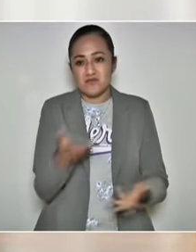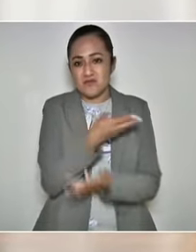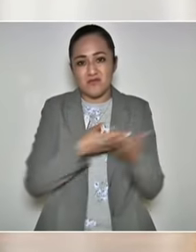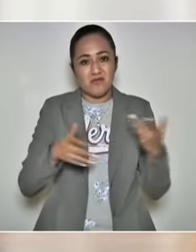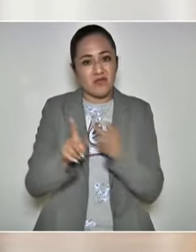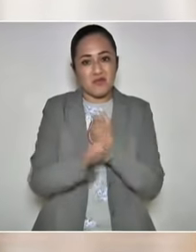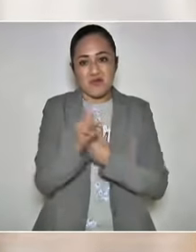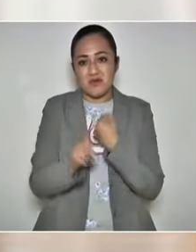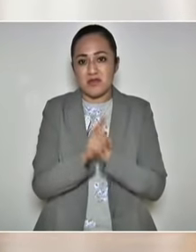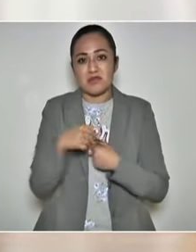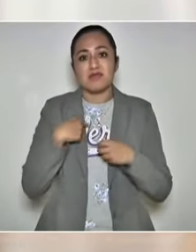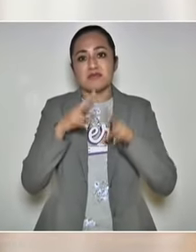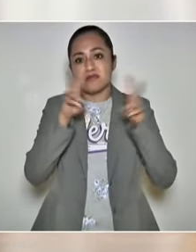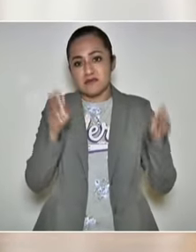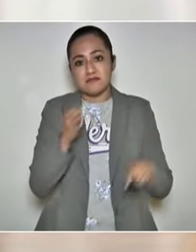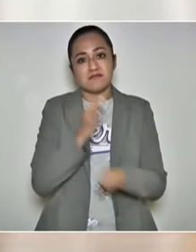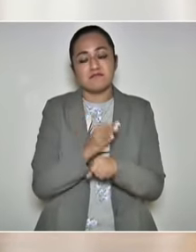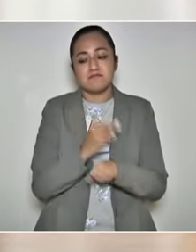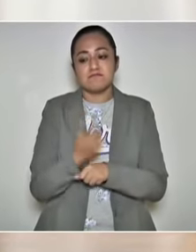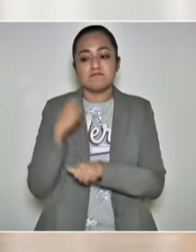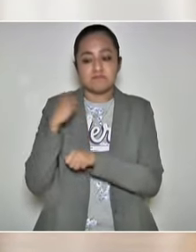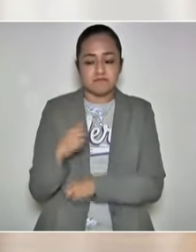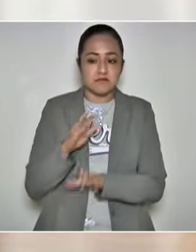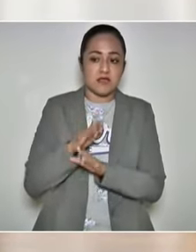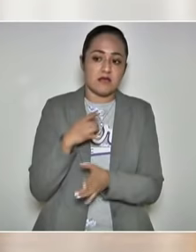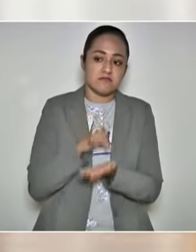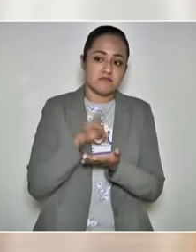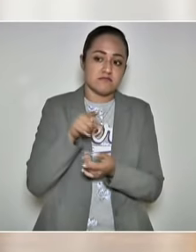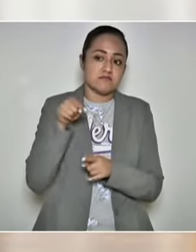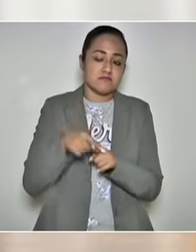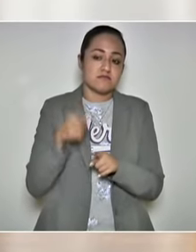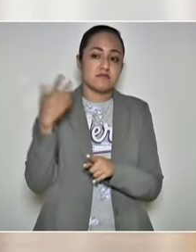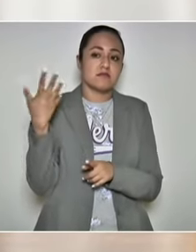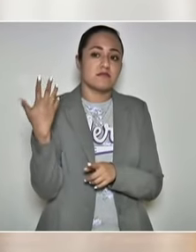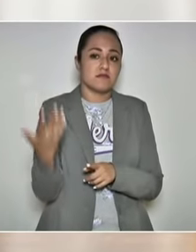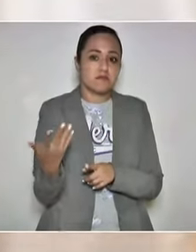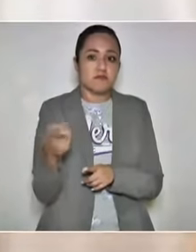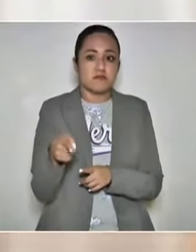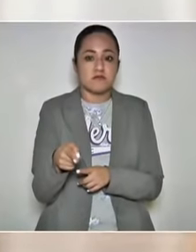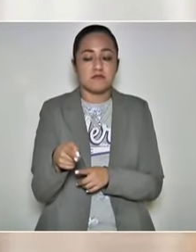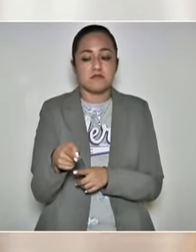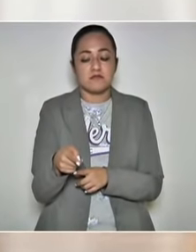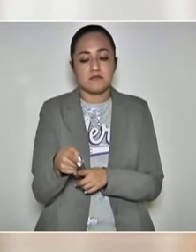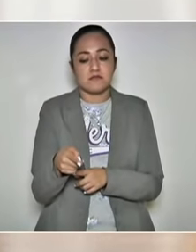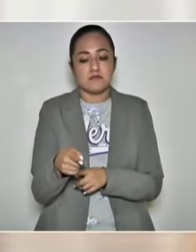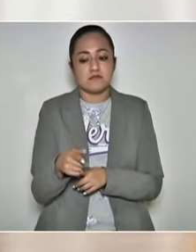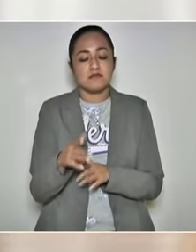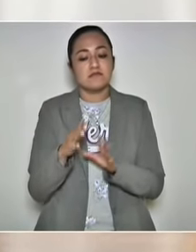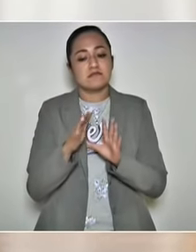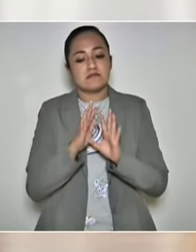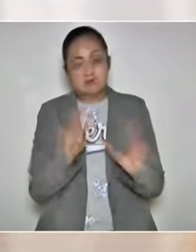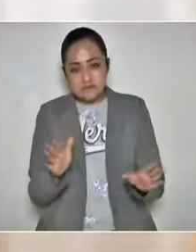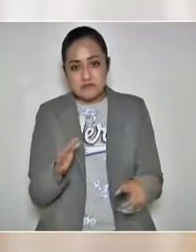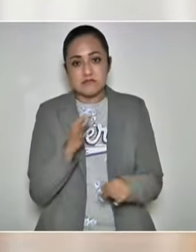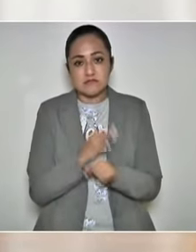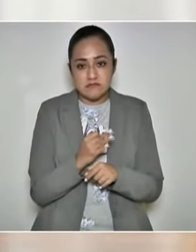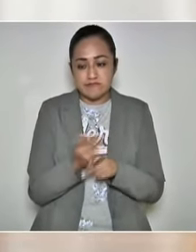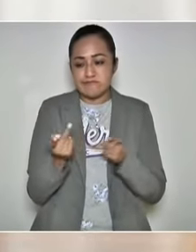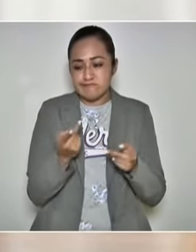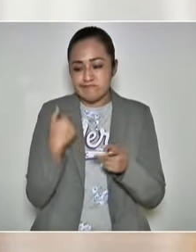Ya este tema lo tenemos nosotros encargado, lo tenemos ya caminado.